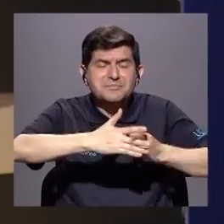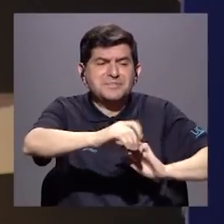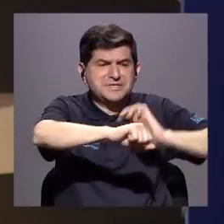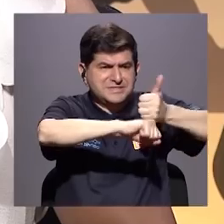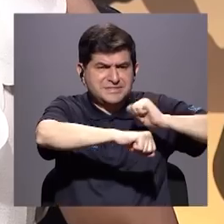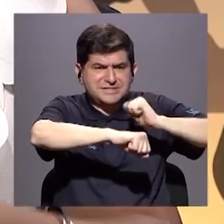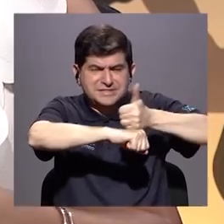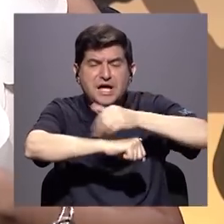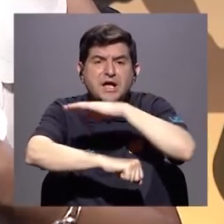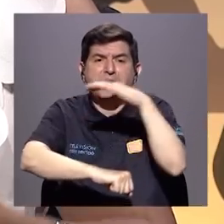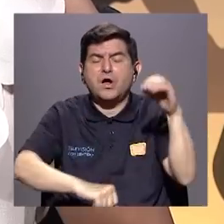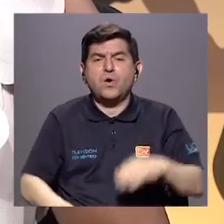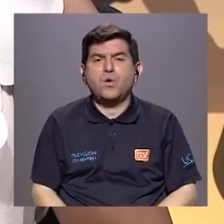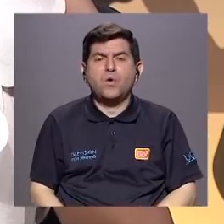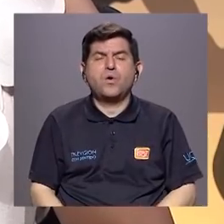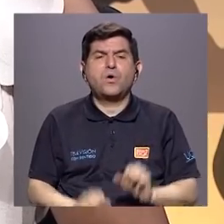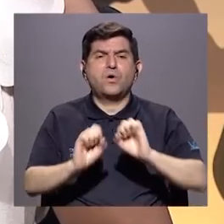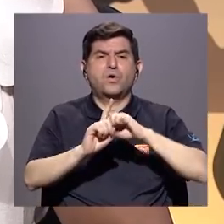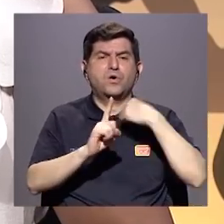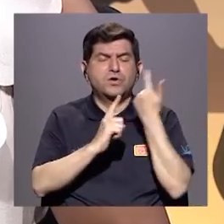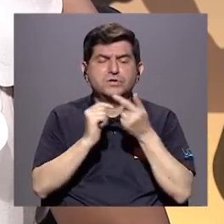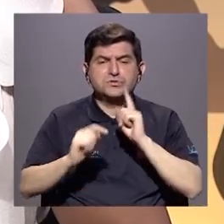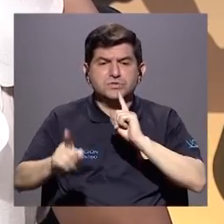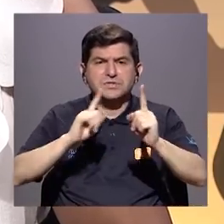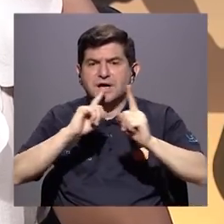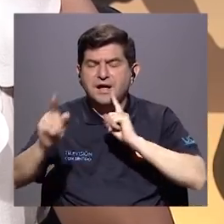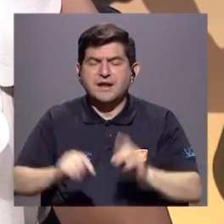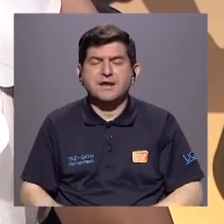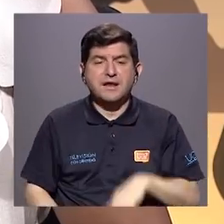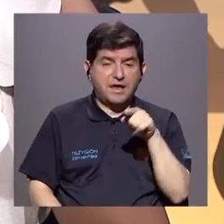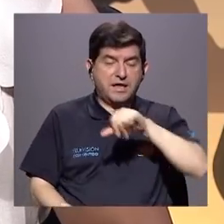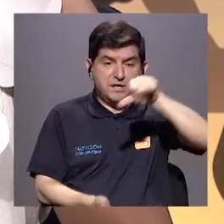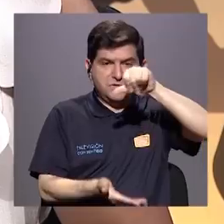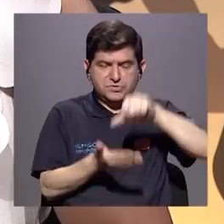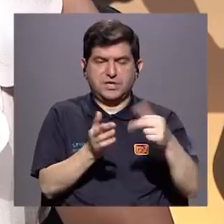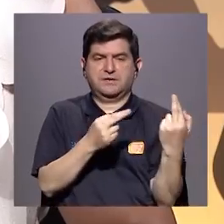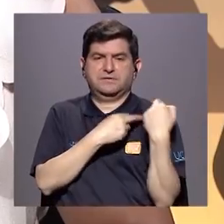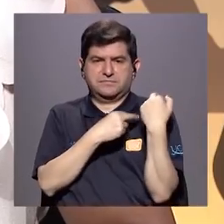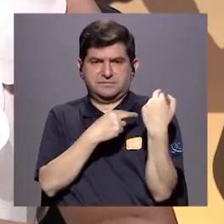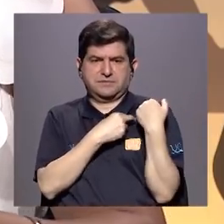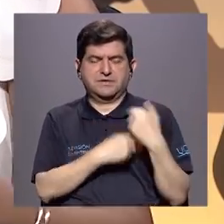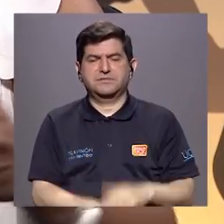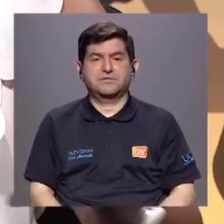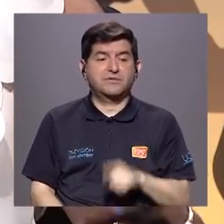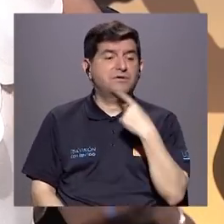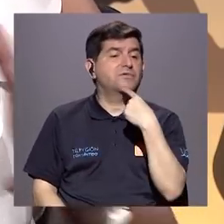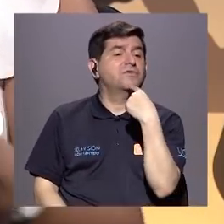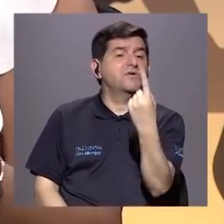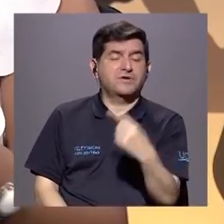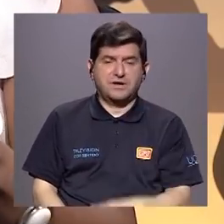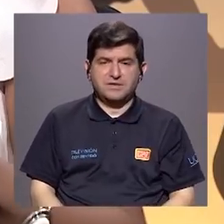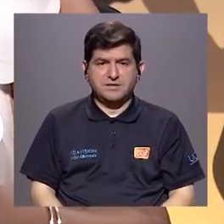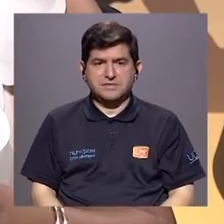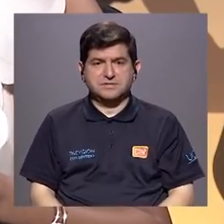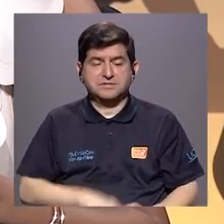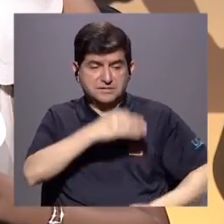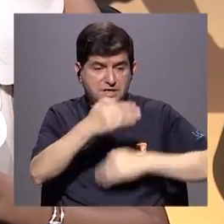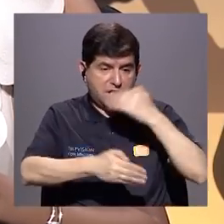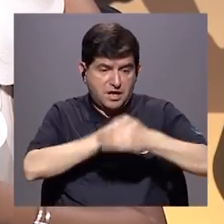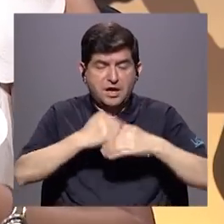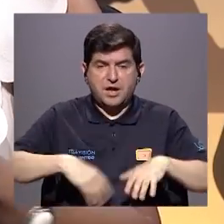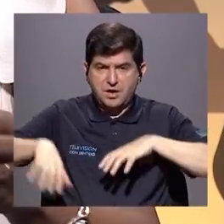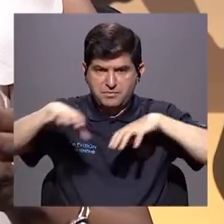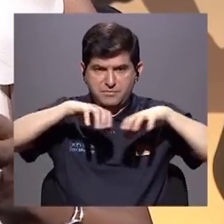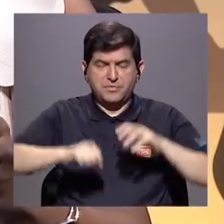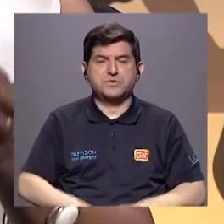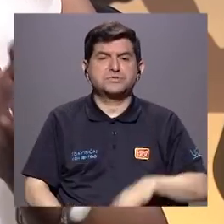a implementarlas o por lo menos a socializarlas en los centros donde ellos tienen responsabilidad. ¿Por qué? Porque esto es lo que les dice, por lo menos en los protocolos